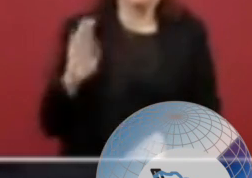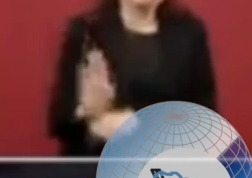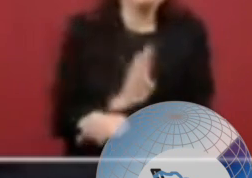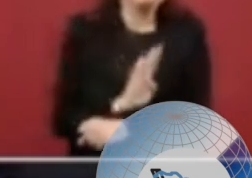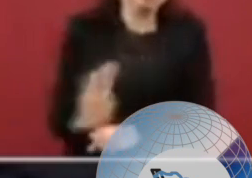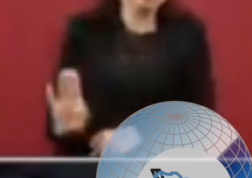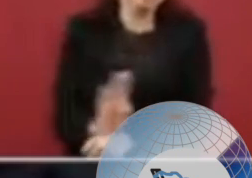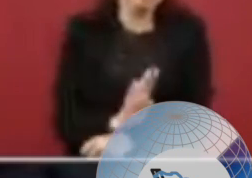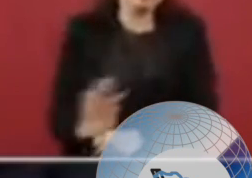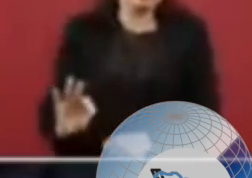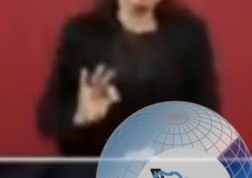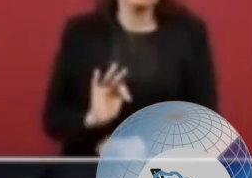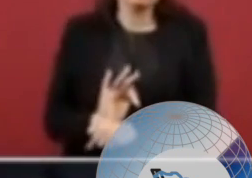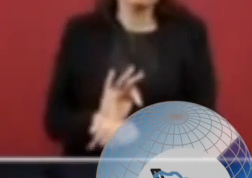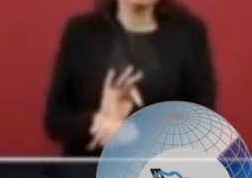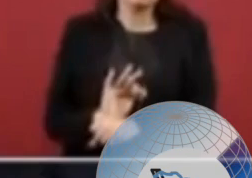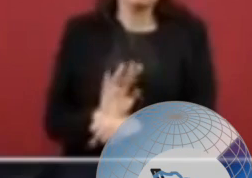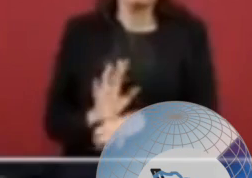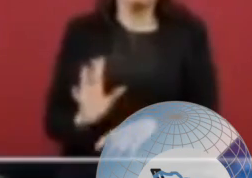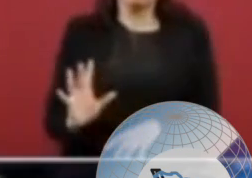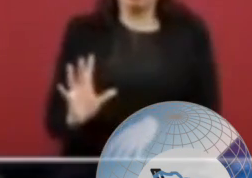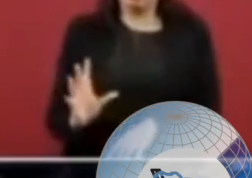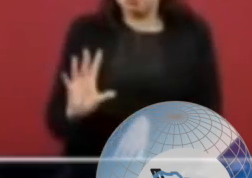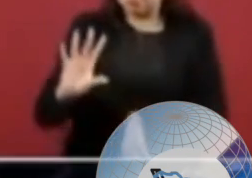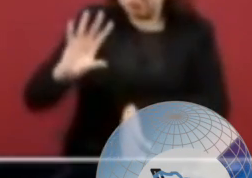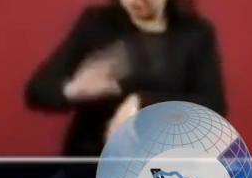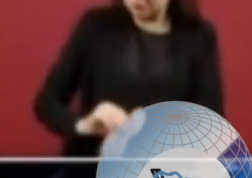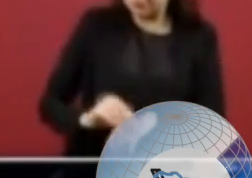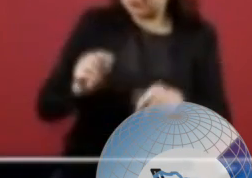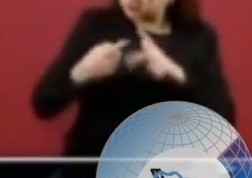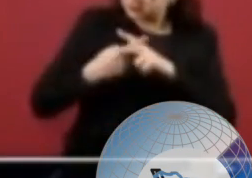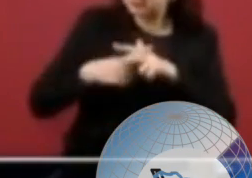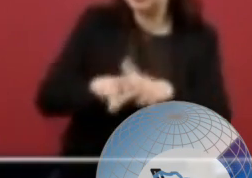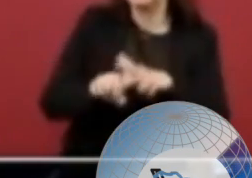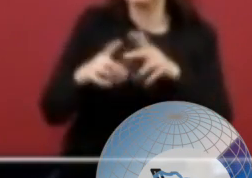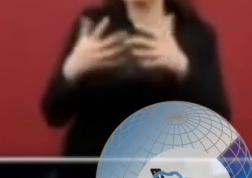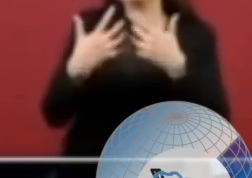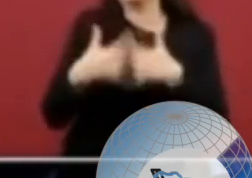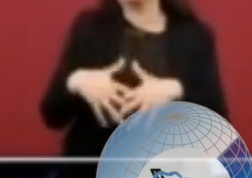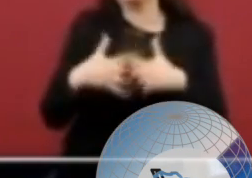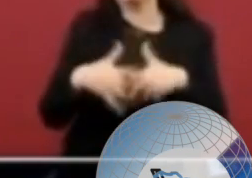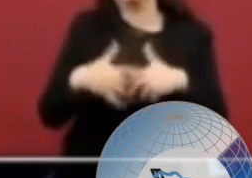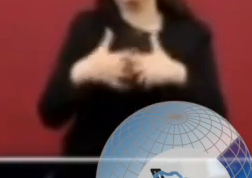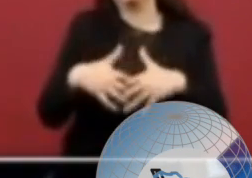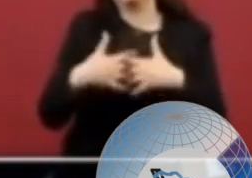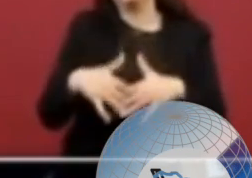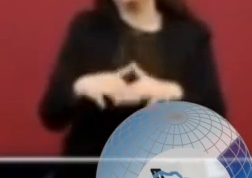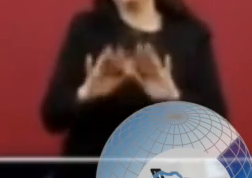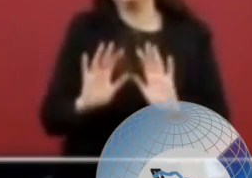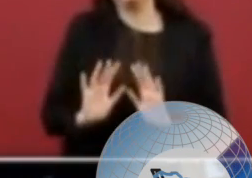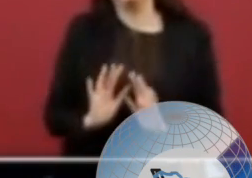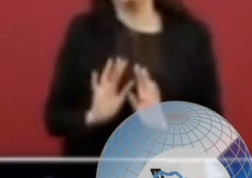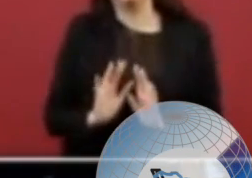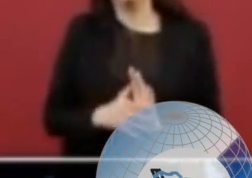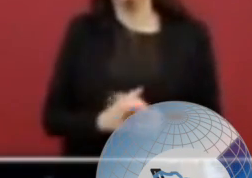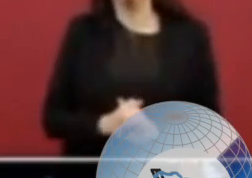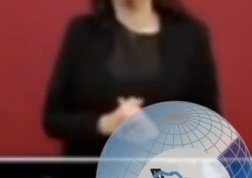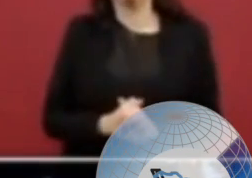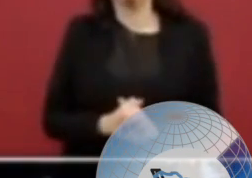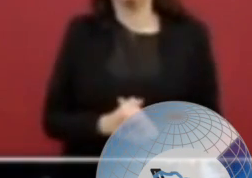se permita que la planta pueda funcionar,